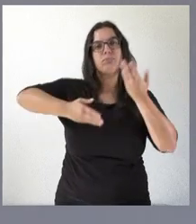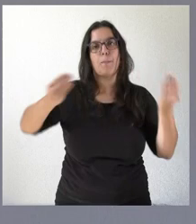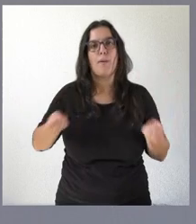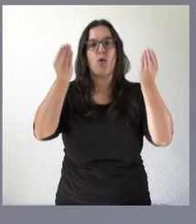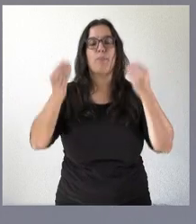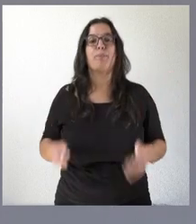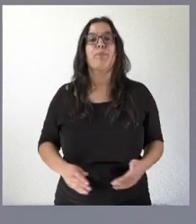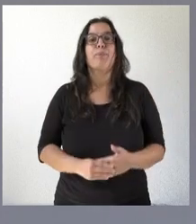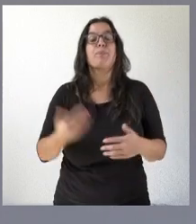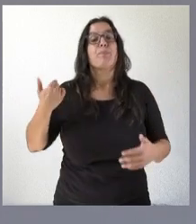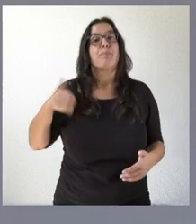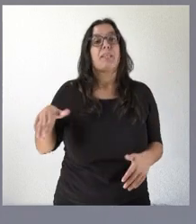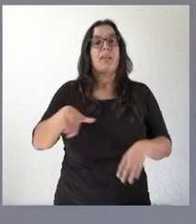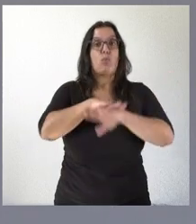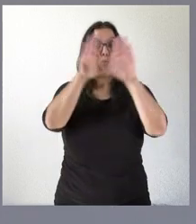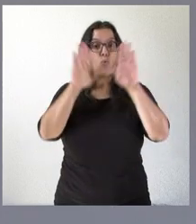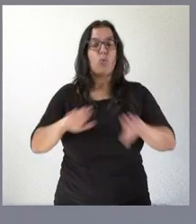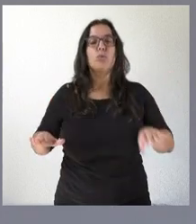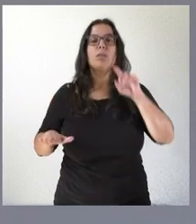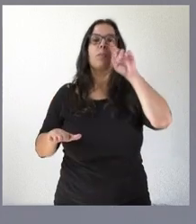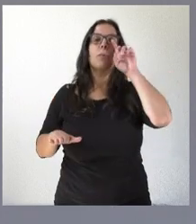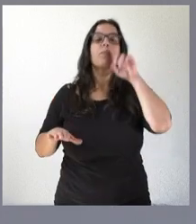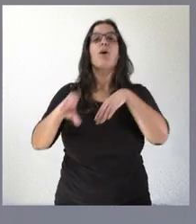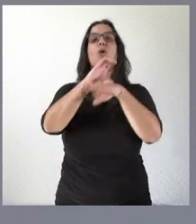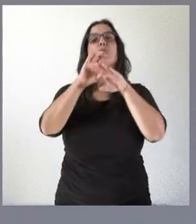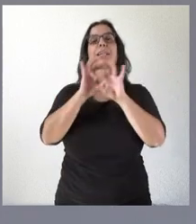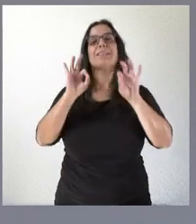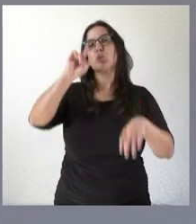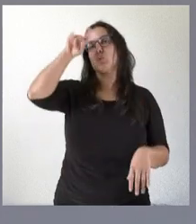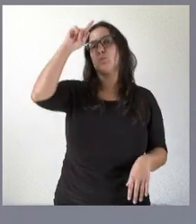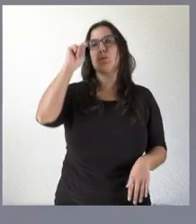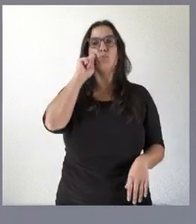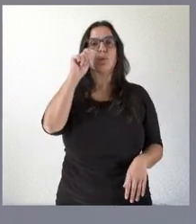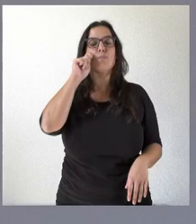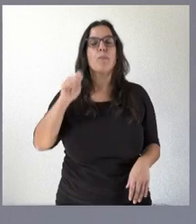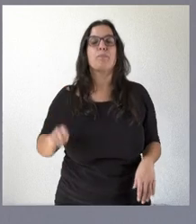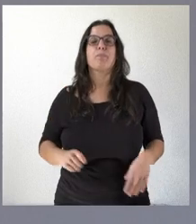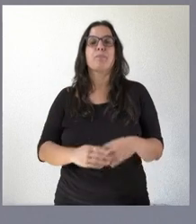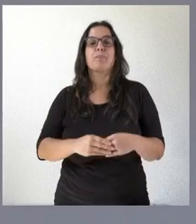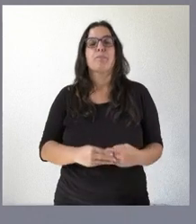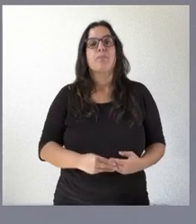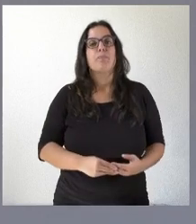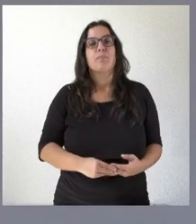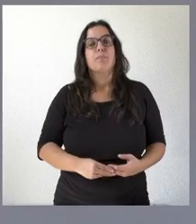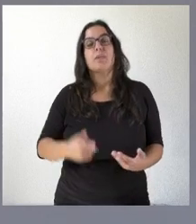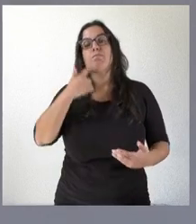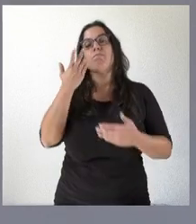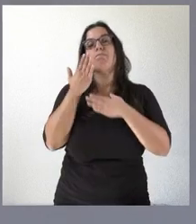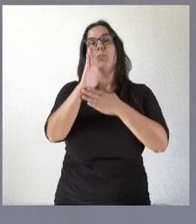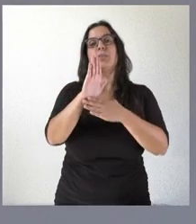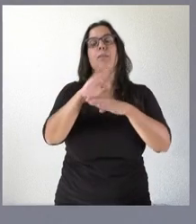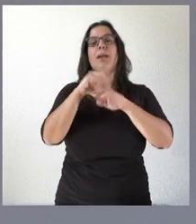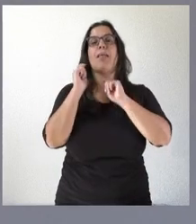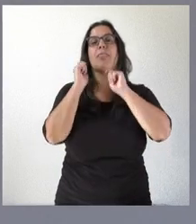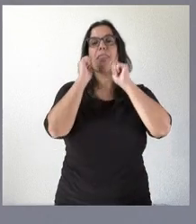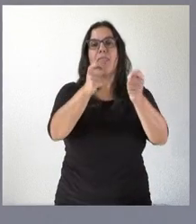Y ya termino con la Consejería de Cultura y Turismo, que establece la propuesta de declaración